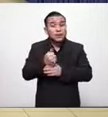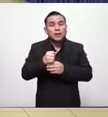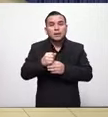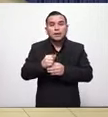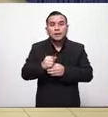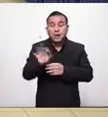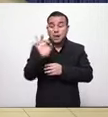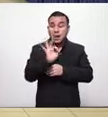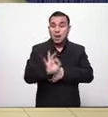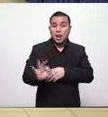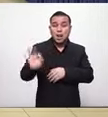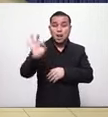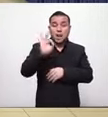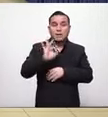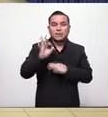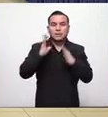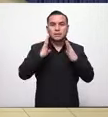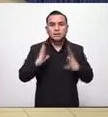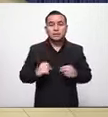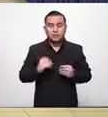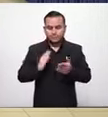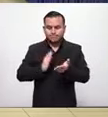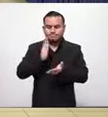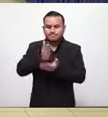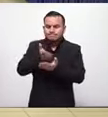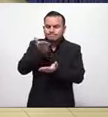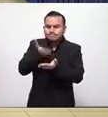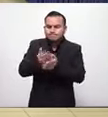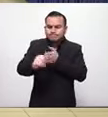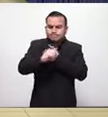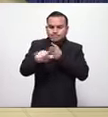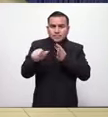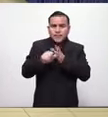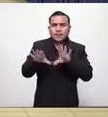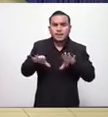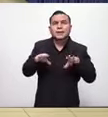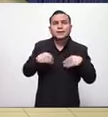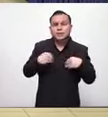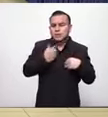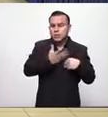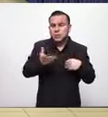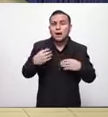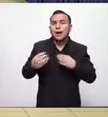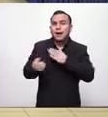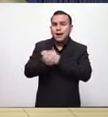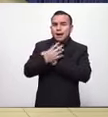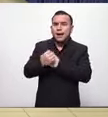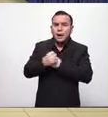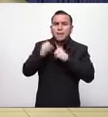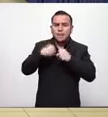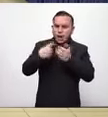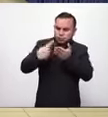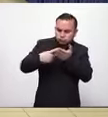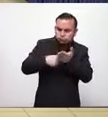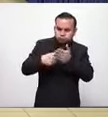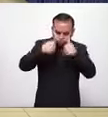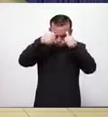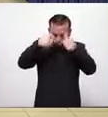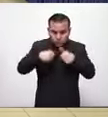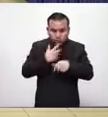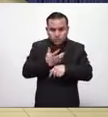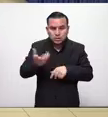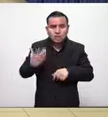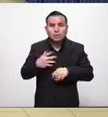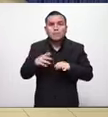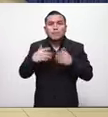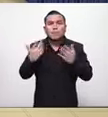pulir las cosas que en el gobierno hemos llevado y nosotros hemos aceptado esas sugerencias y se han incluido